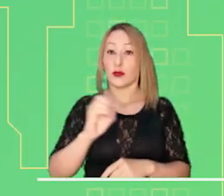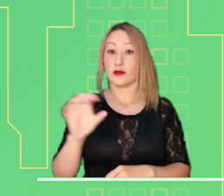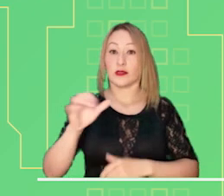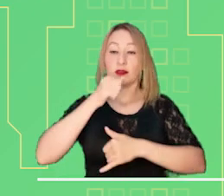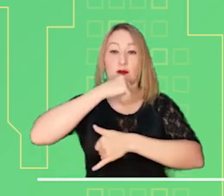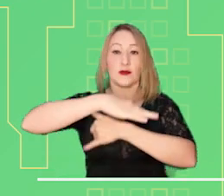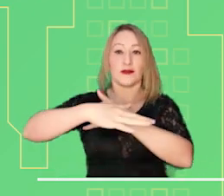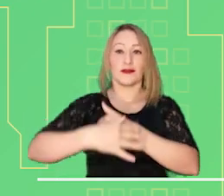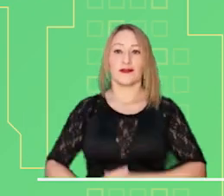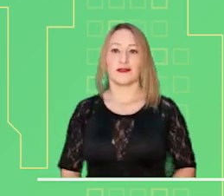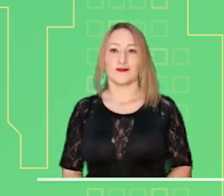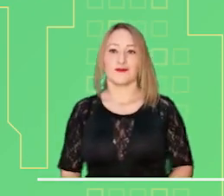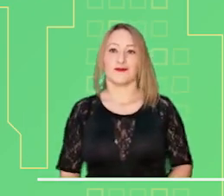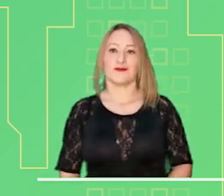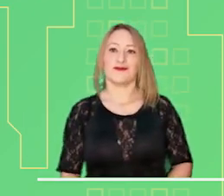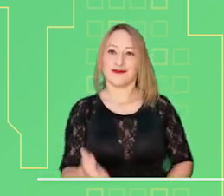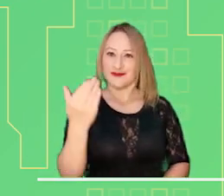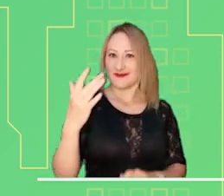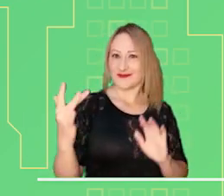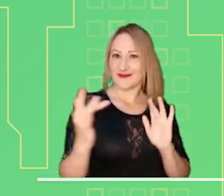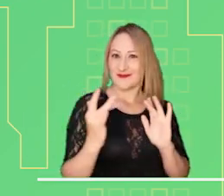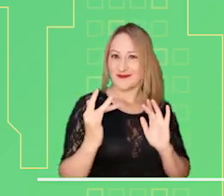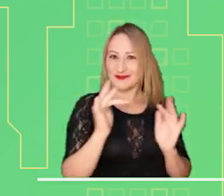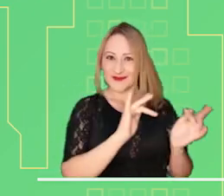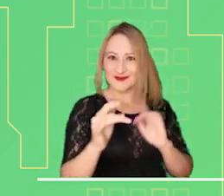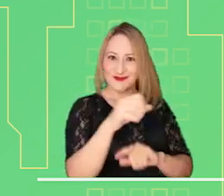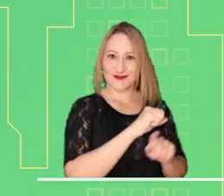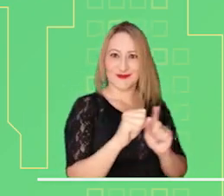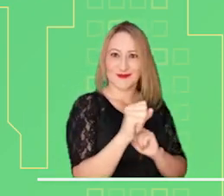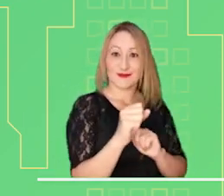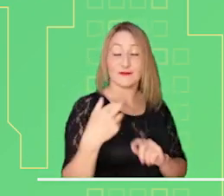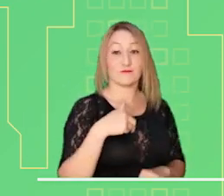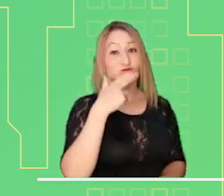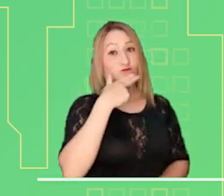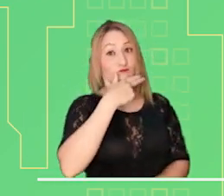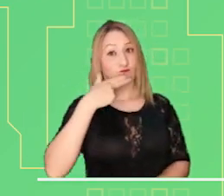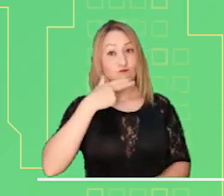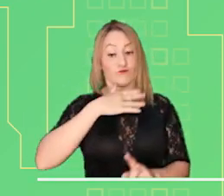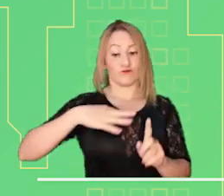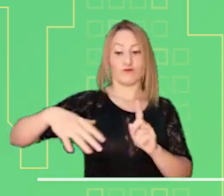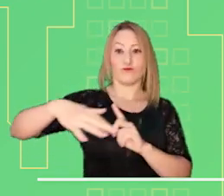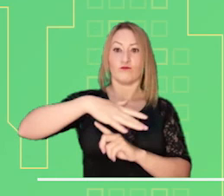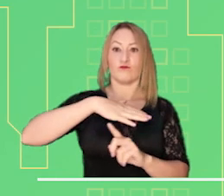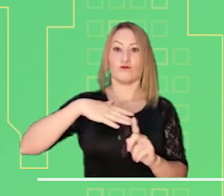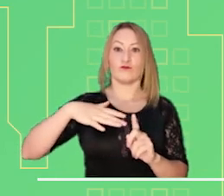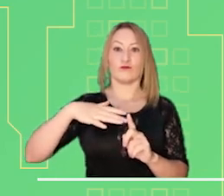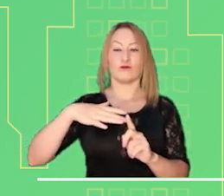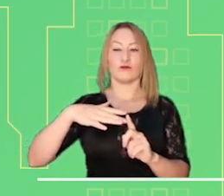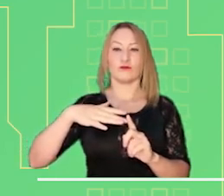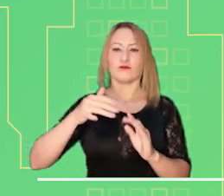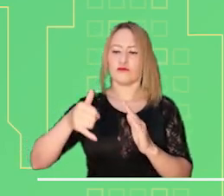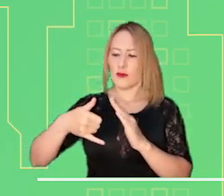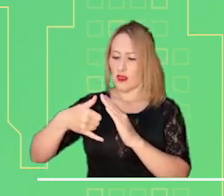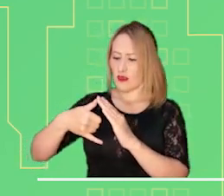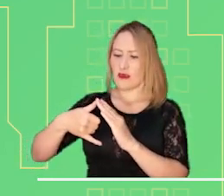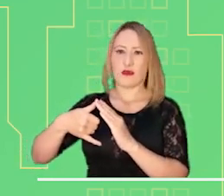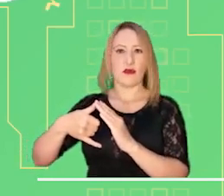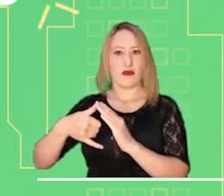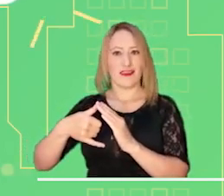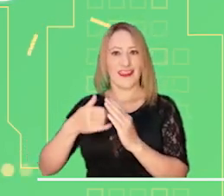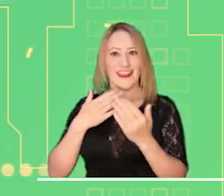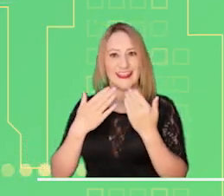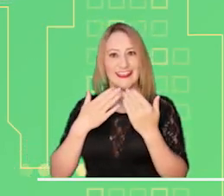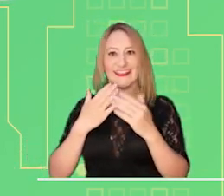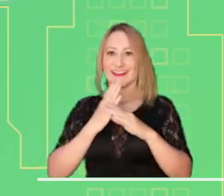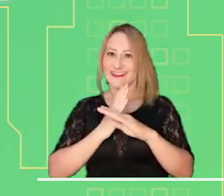Alerta naranja por tiempo lluvioso en el centro y sur del Océano Pacífico y en el occidente del Mar Caribe. Los